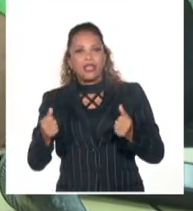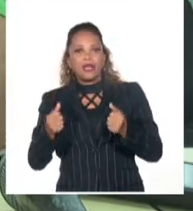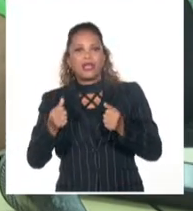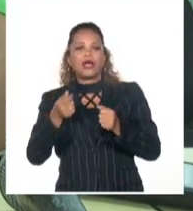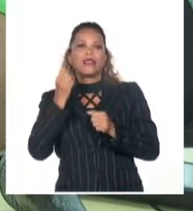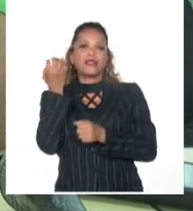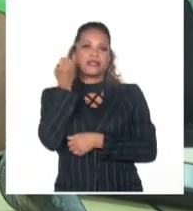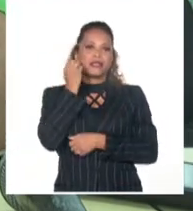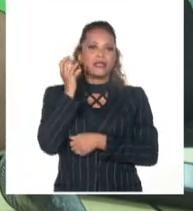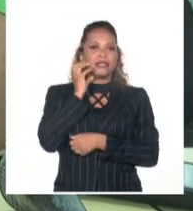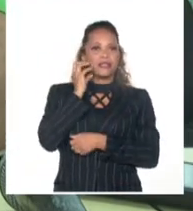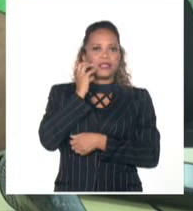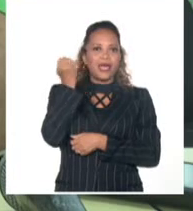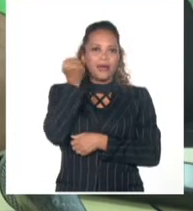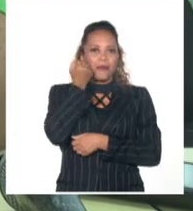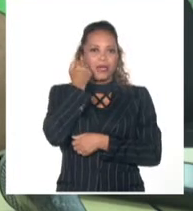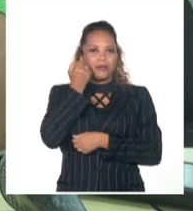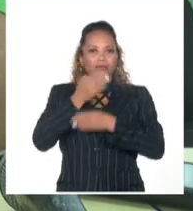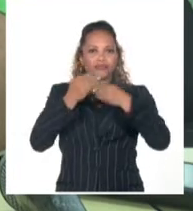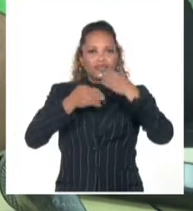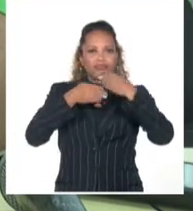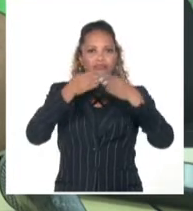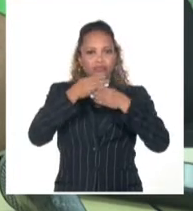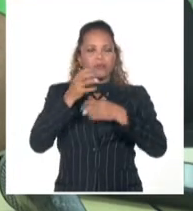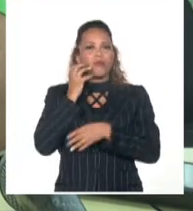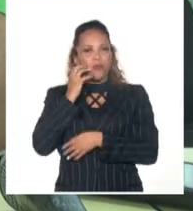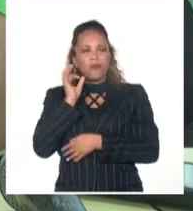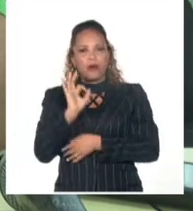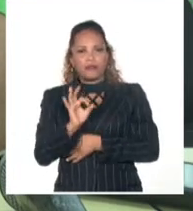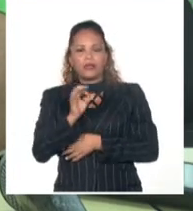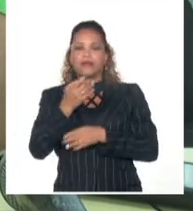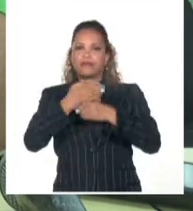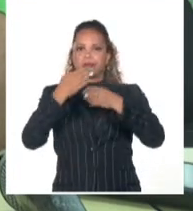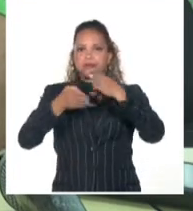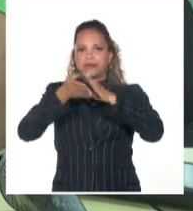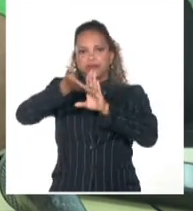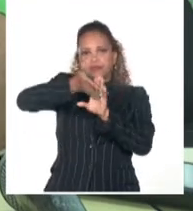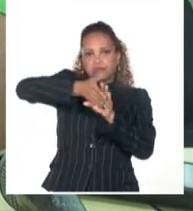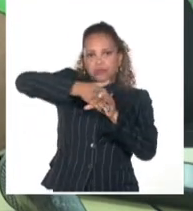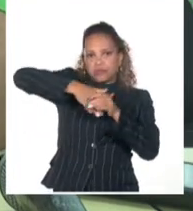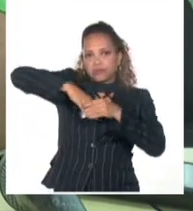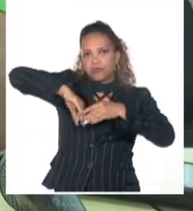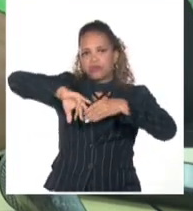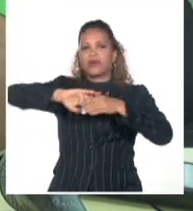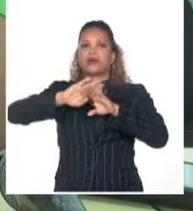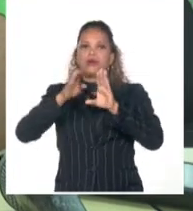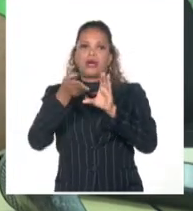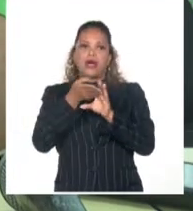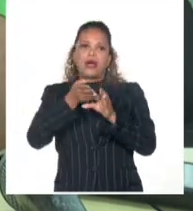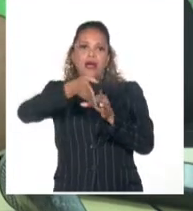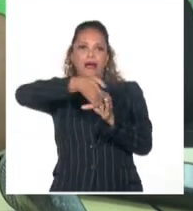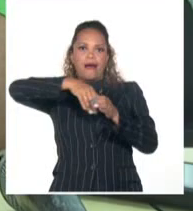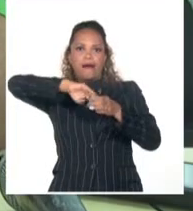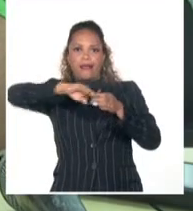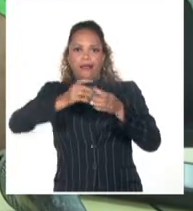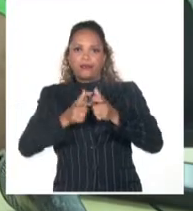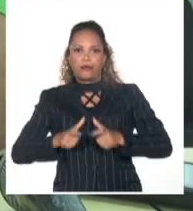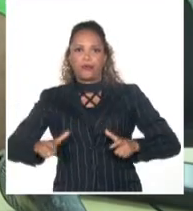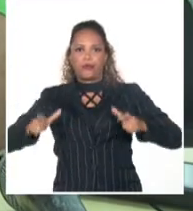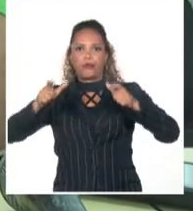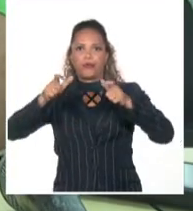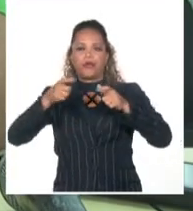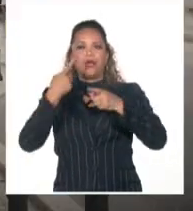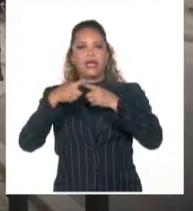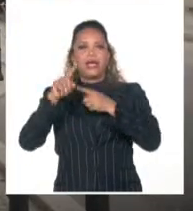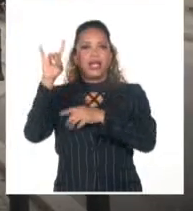y bueno el sistema para rayos que recientemente fue aprobado, un sistema para rayos activo que no estará instalado encima del tanque sino